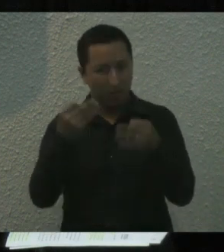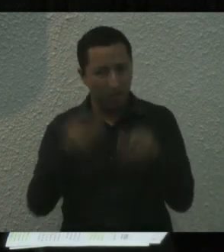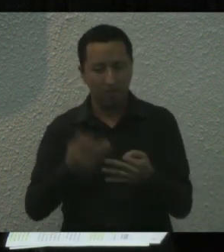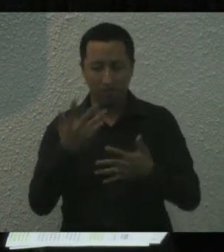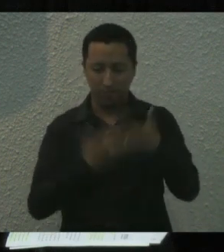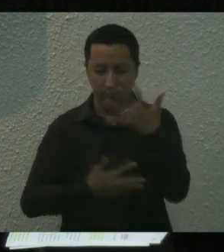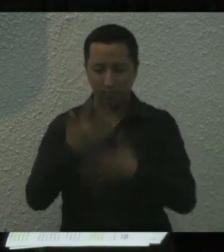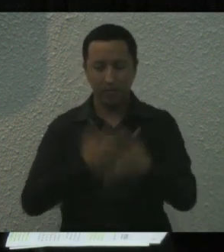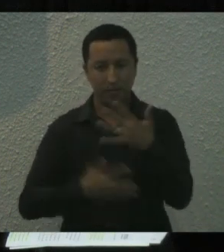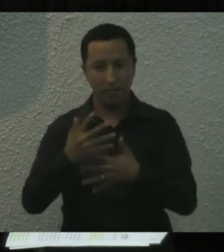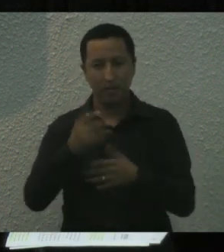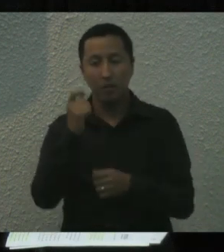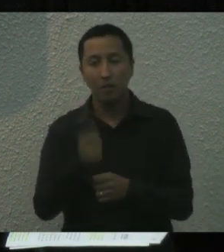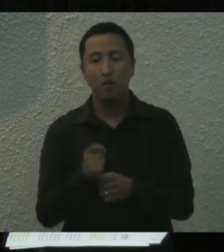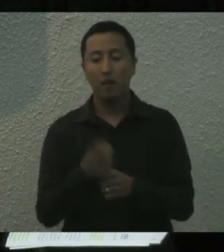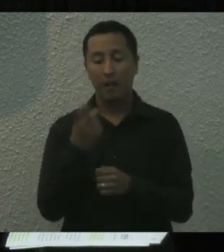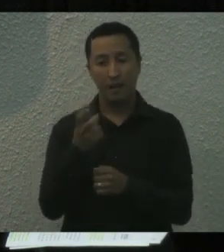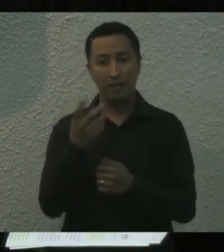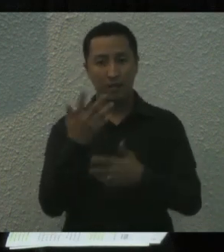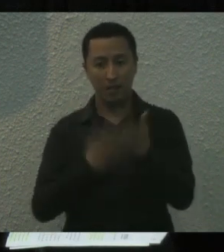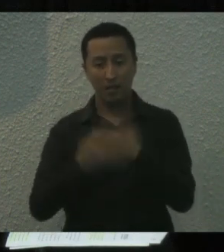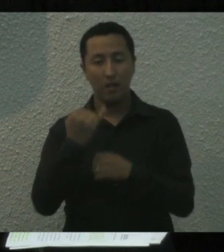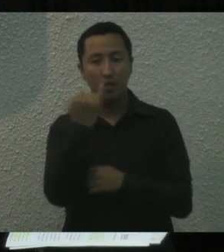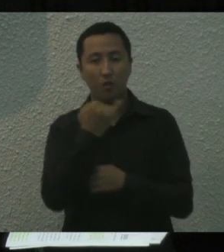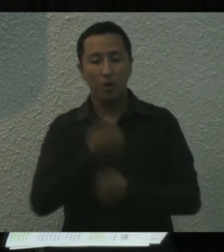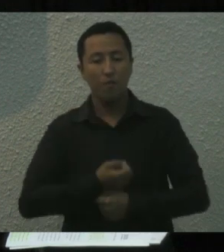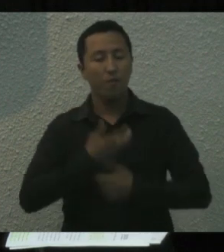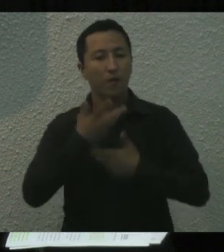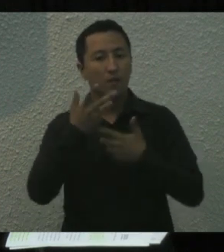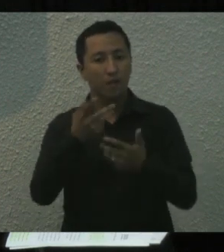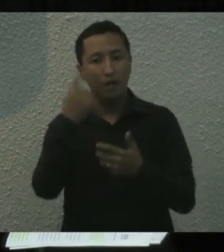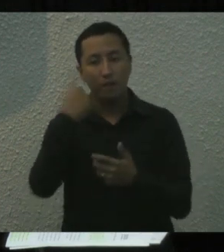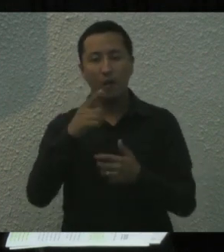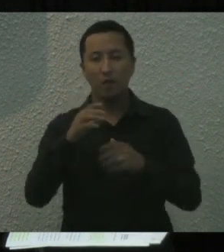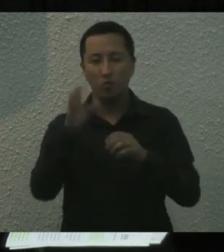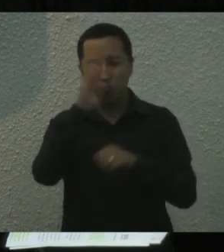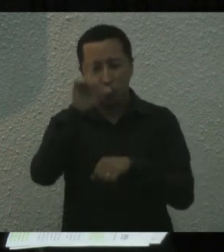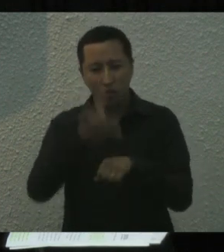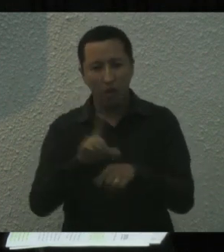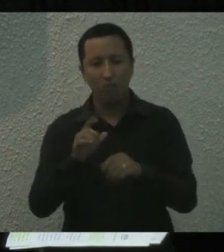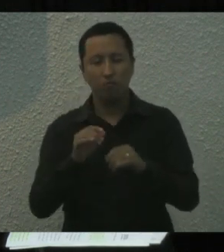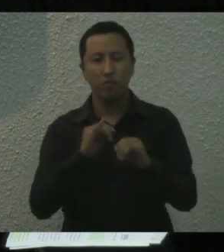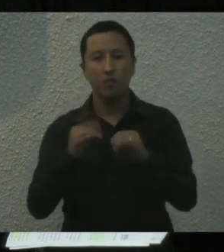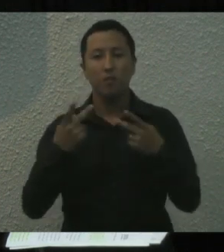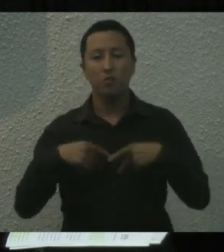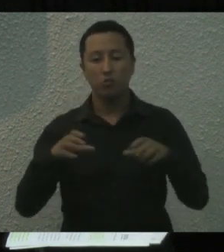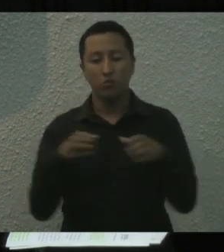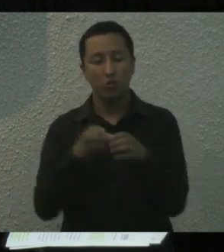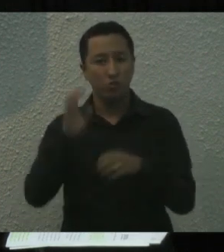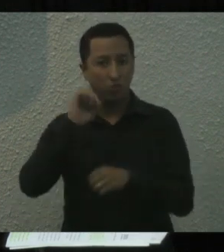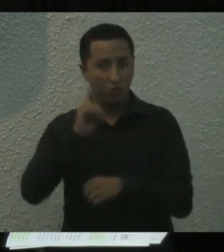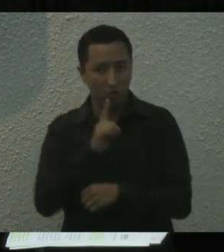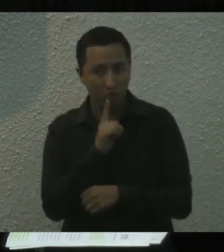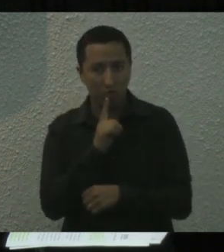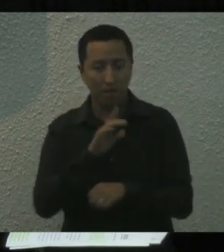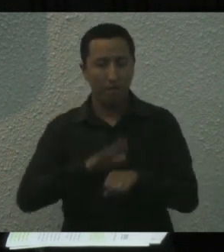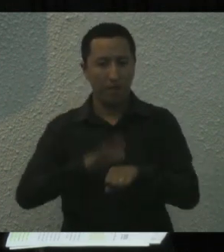se identifica que esta es la principal expresión y manifestación cultural de la comunidad sorda quintenarruense.